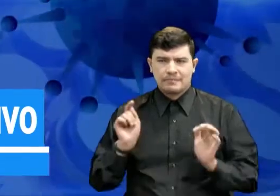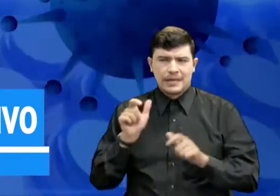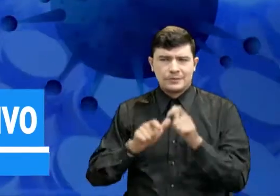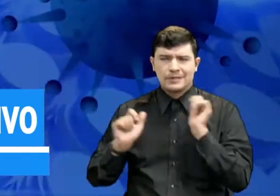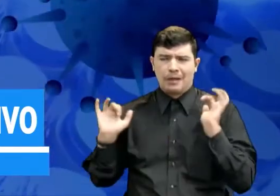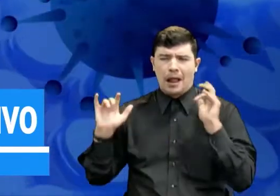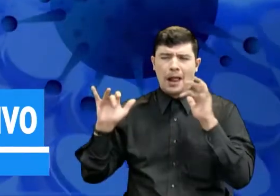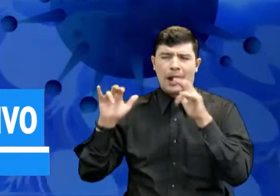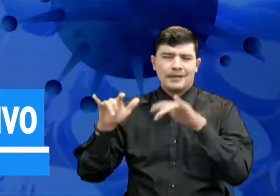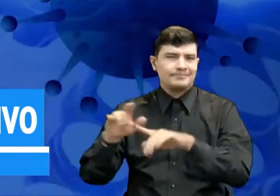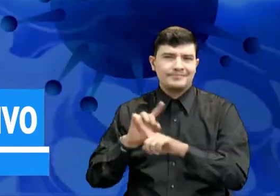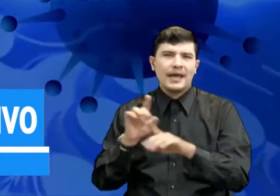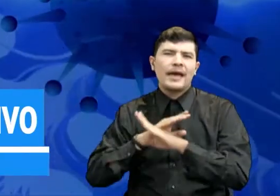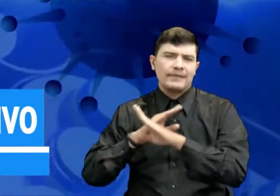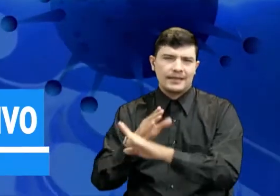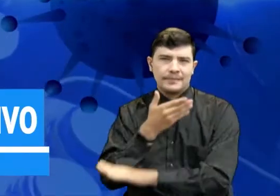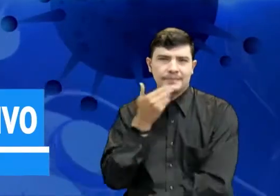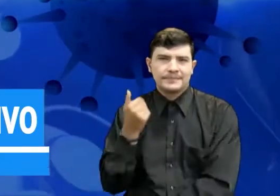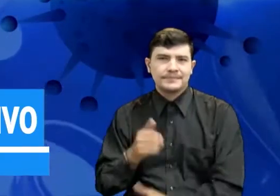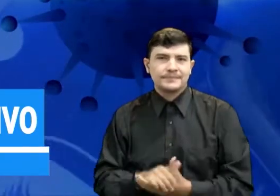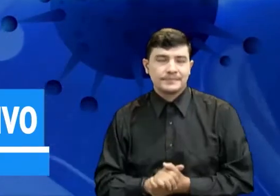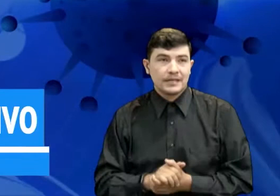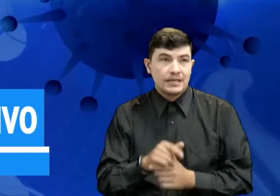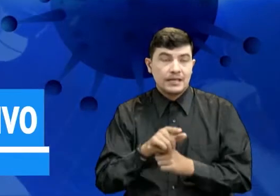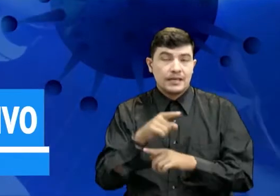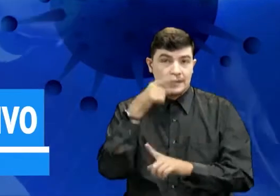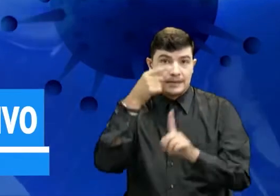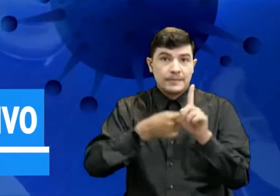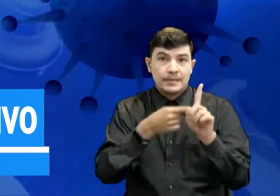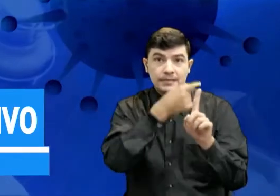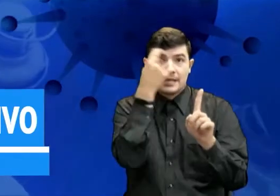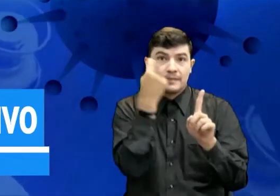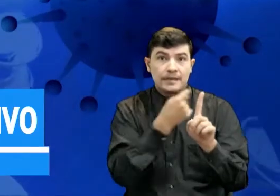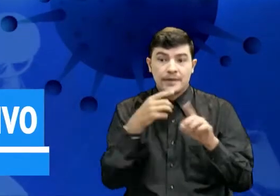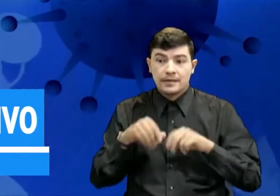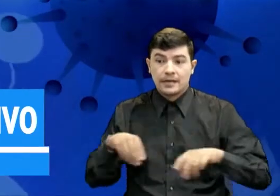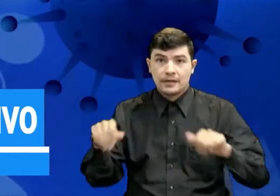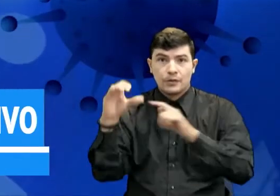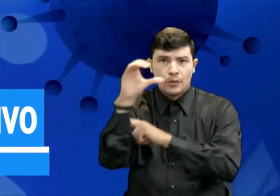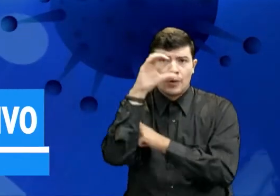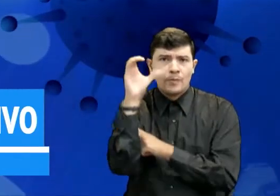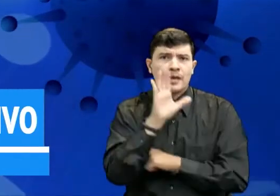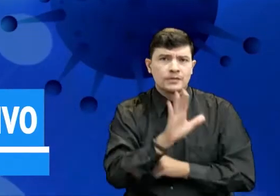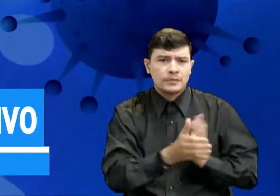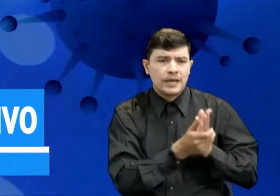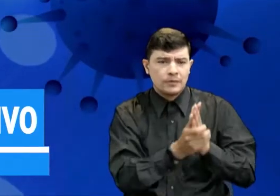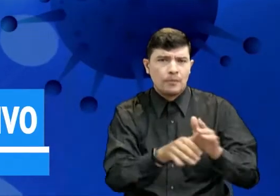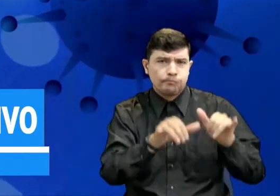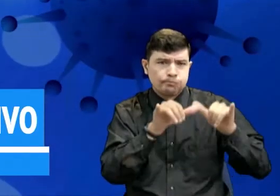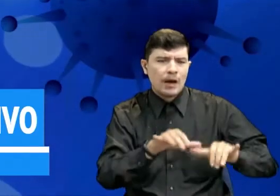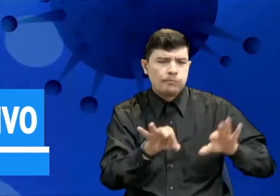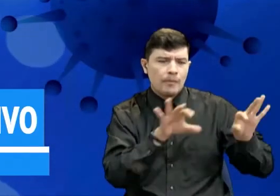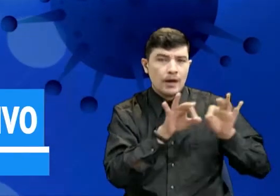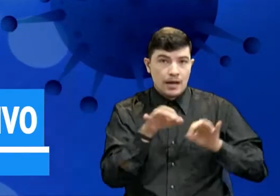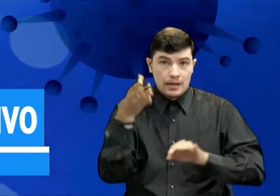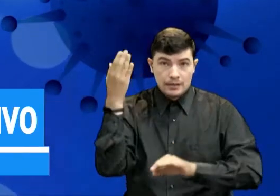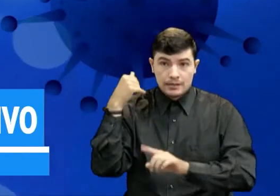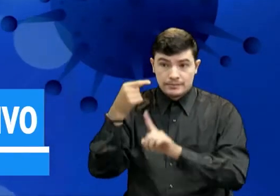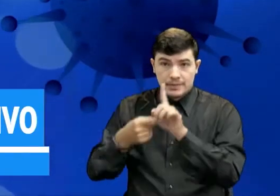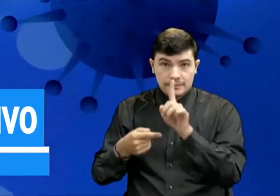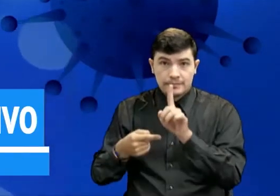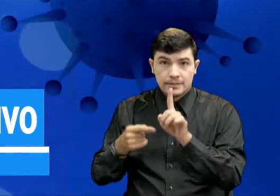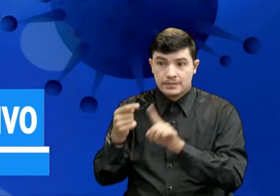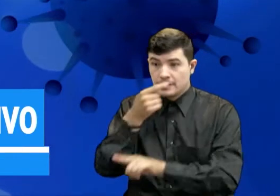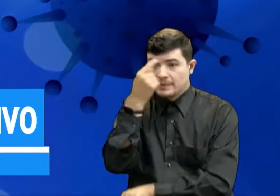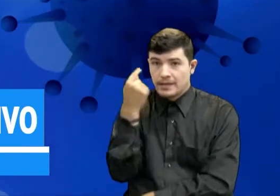Durante todo el mes de septiembre el territorio colombiano ha estado bajo esta modalidad de aislamiento. Al inicio del mes el departamento de